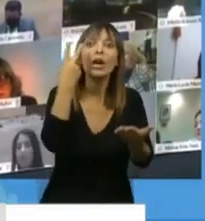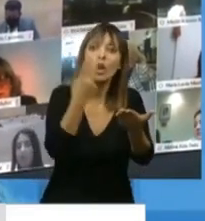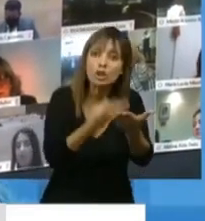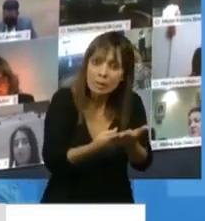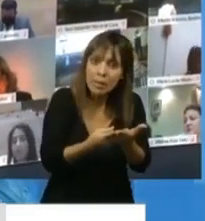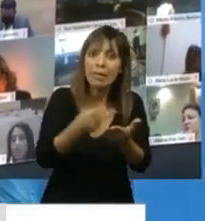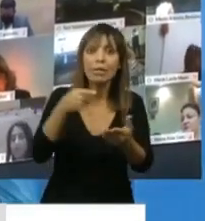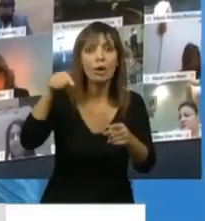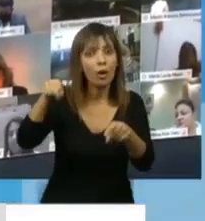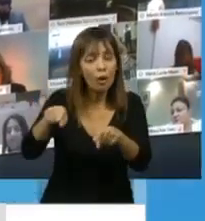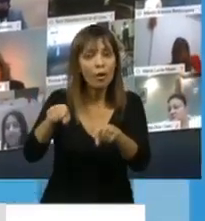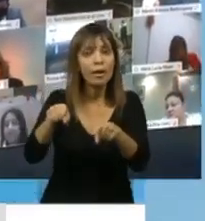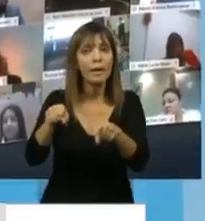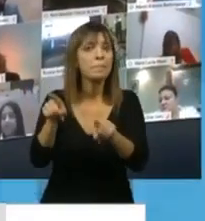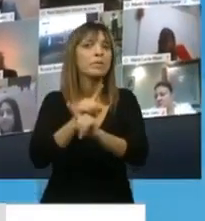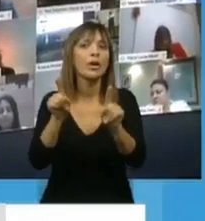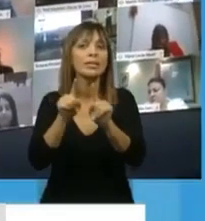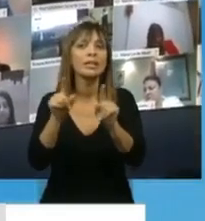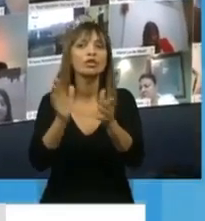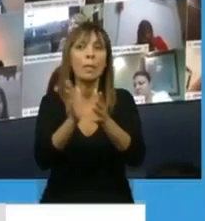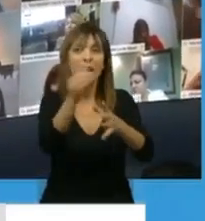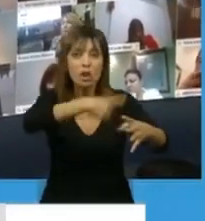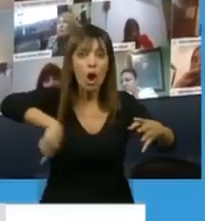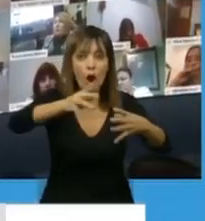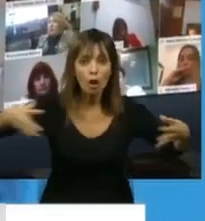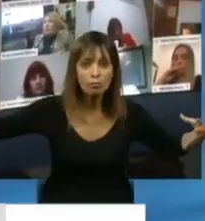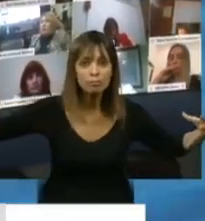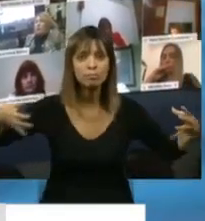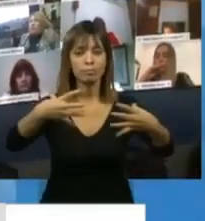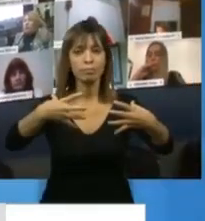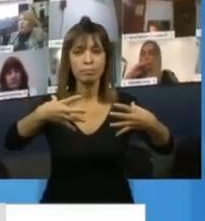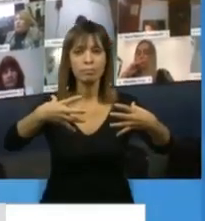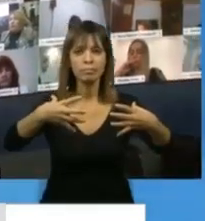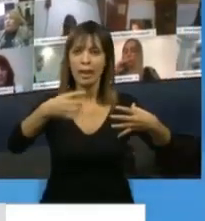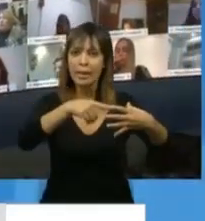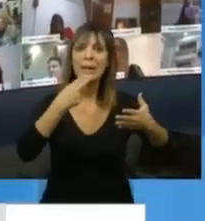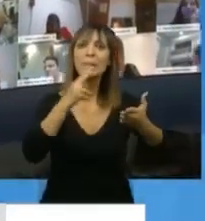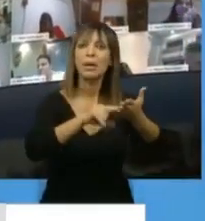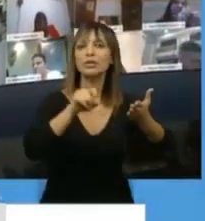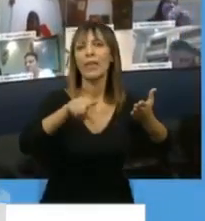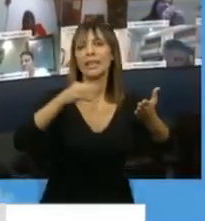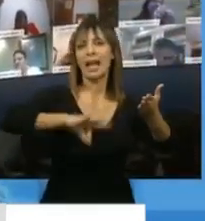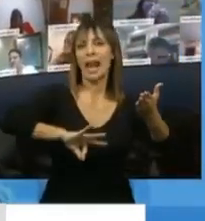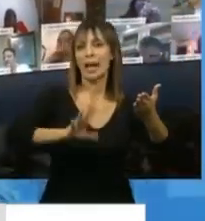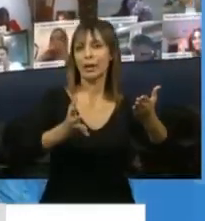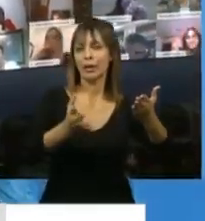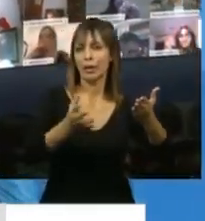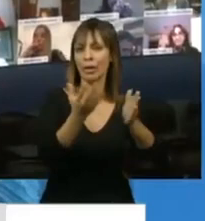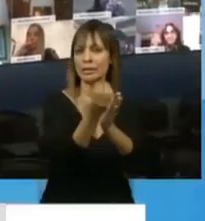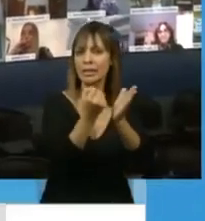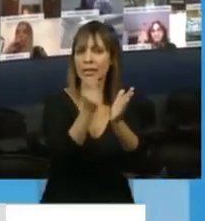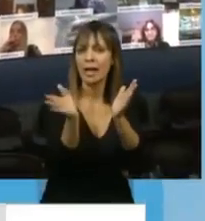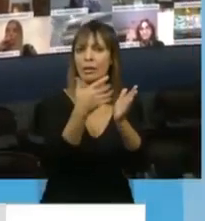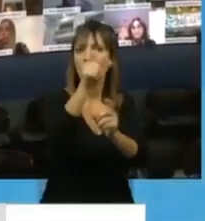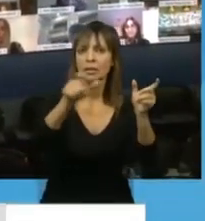planteo no sea sobre el conjunto del impuesto al salario que se le cobra a los trabajadores y